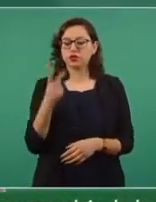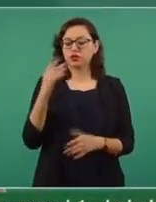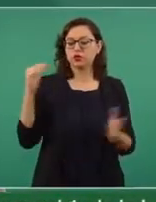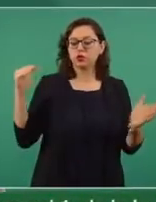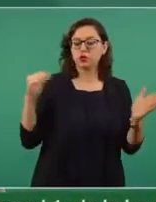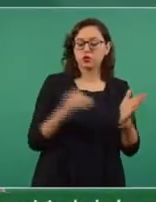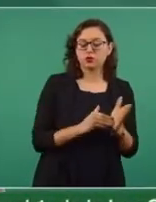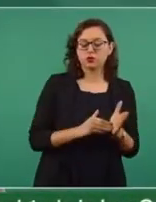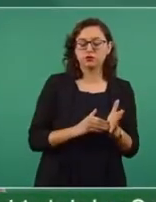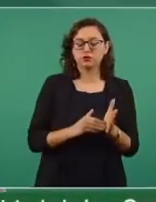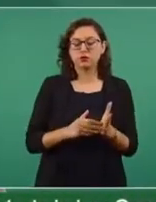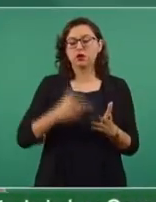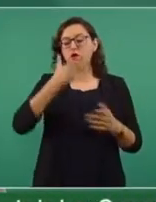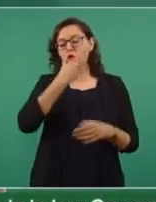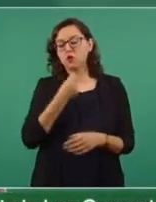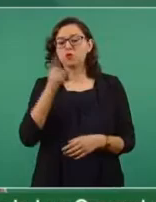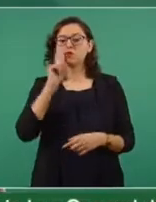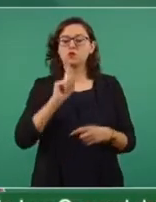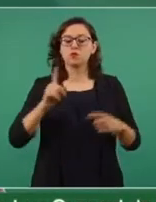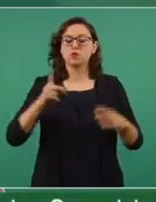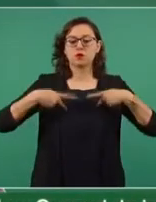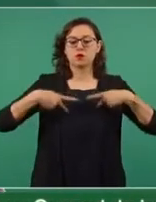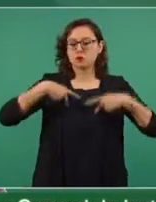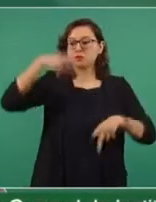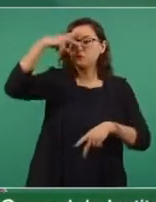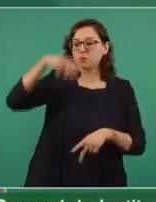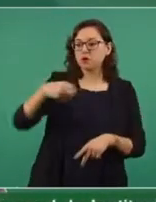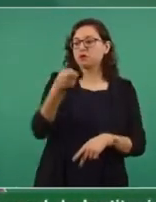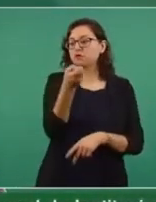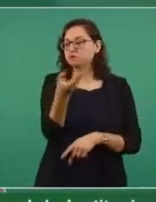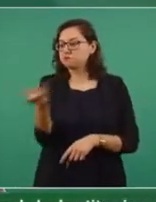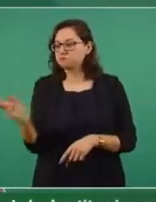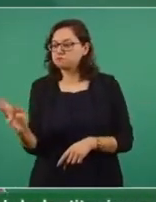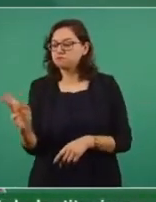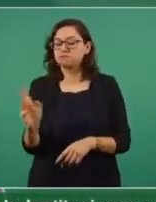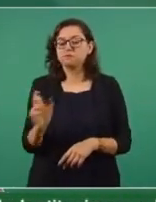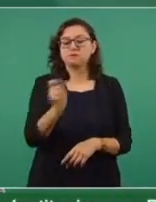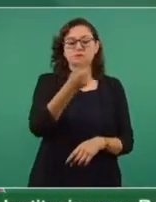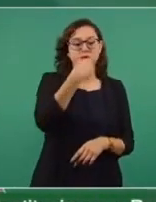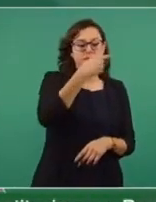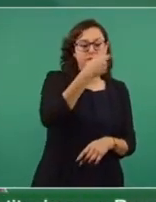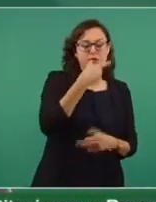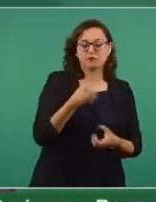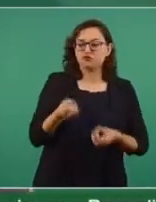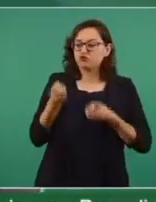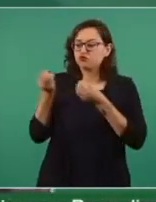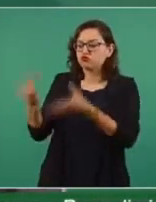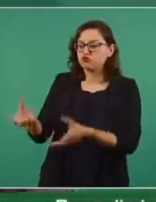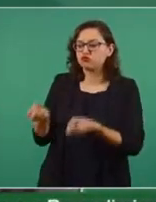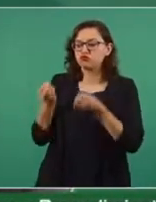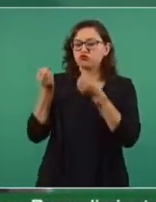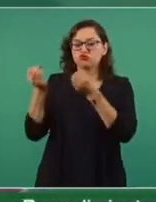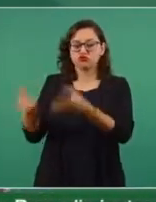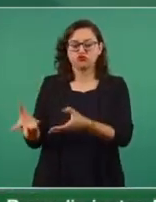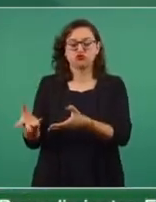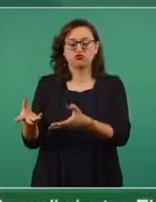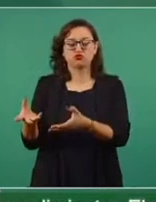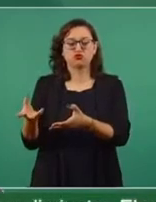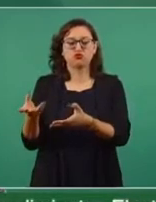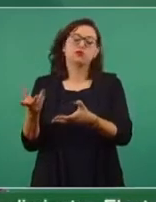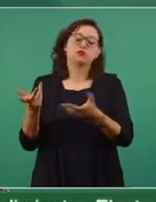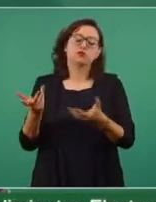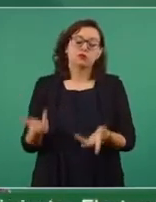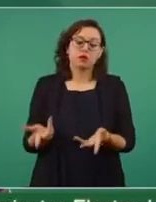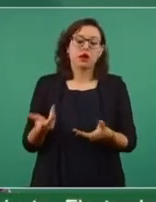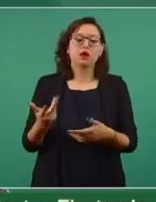reciben por parte del gobierno el medicamento que su médico le recetó, ya sea en una farmacia o en una cama de